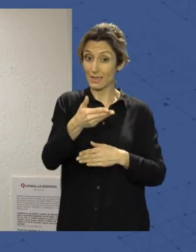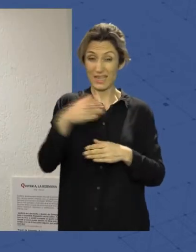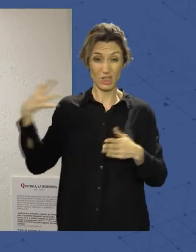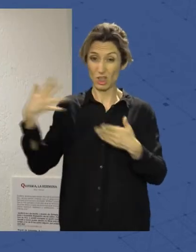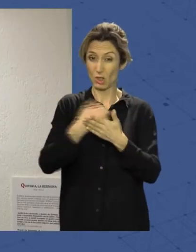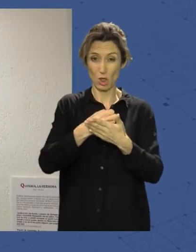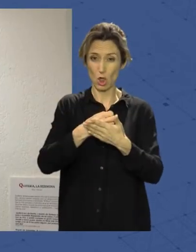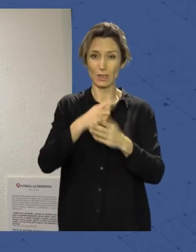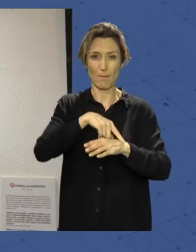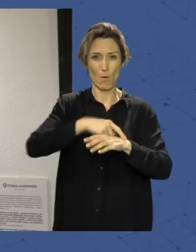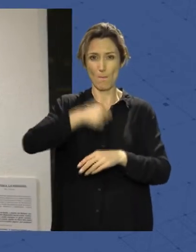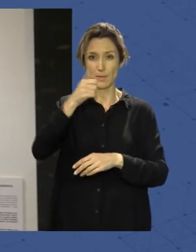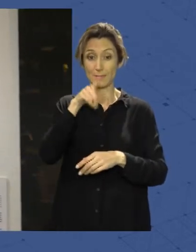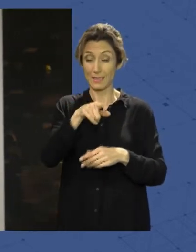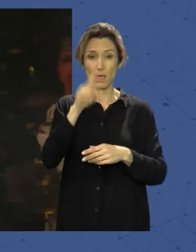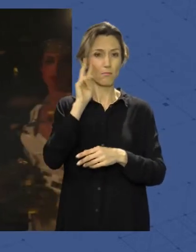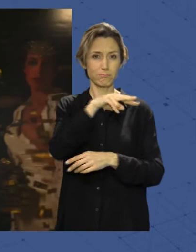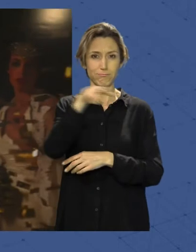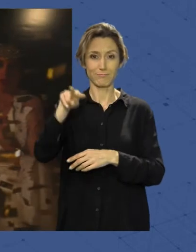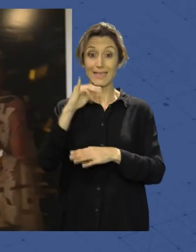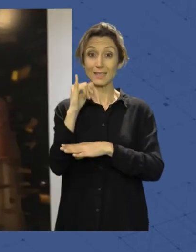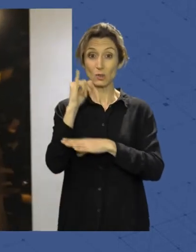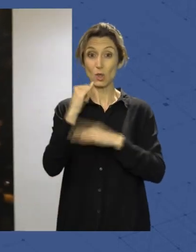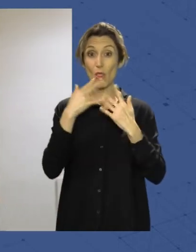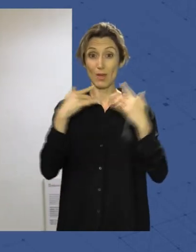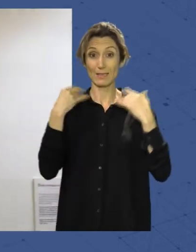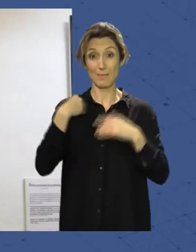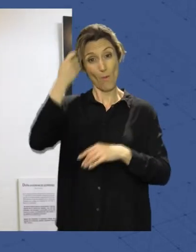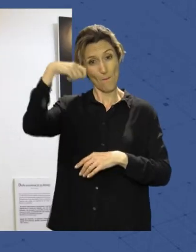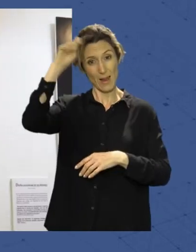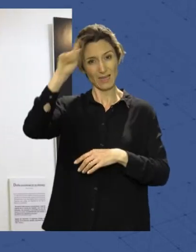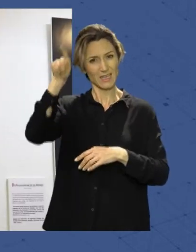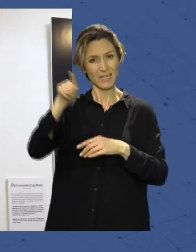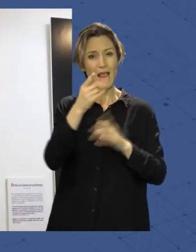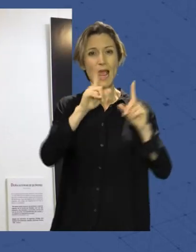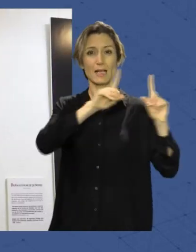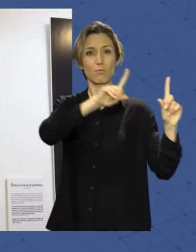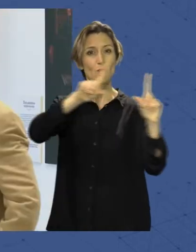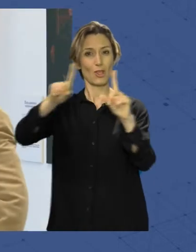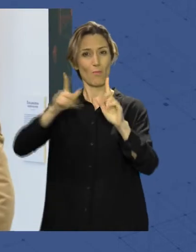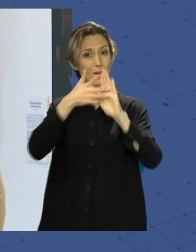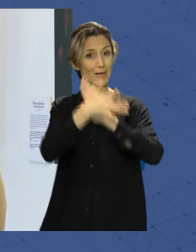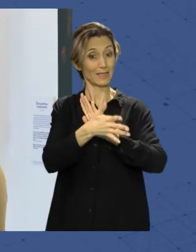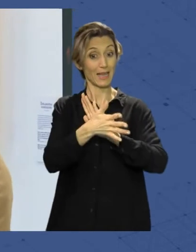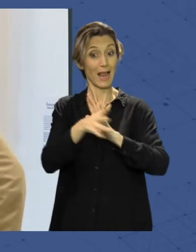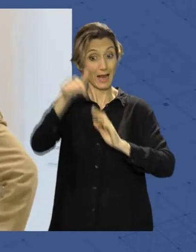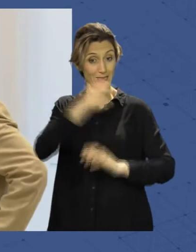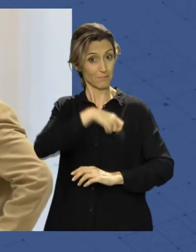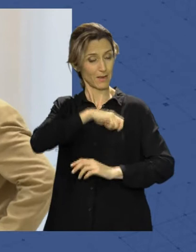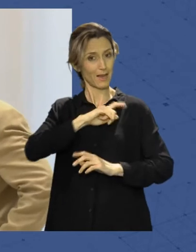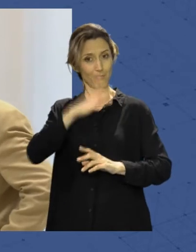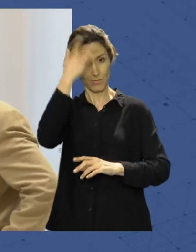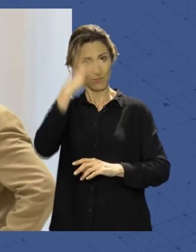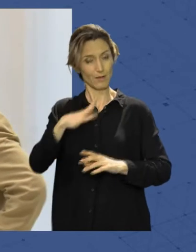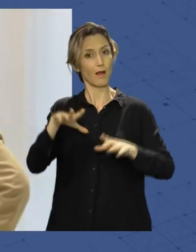Estas obras se exhiben en el Instituto Cervantes de Berlín, en una exposición permanente que ha adquirido la institución española y que